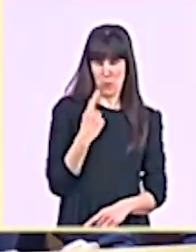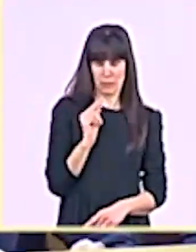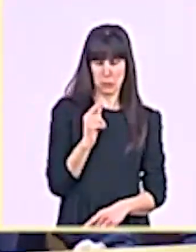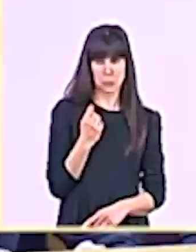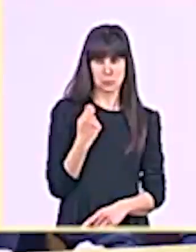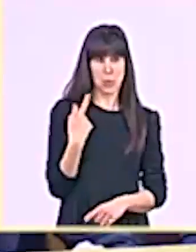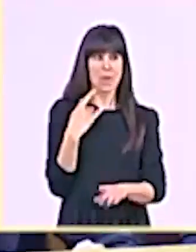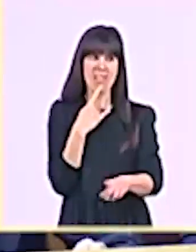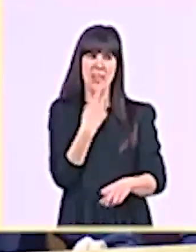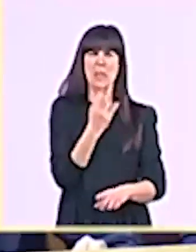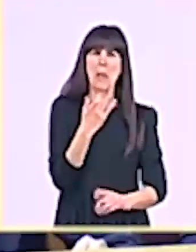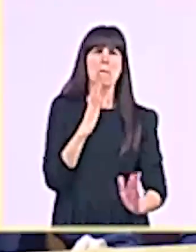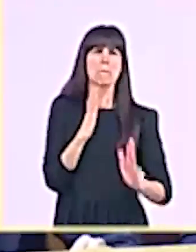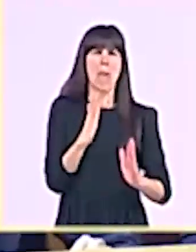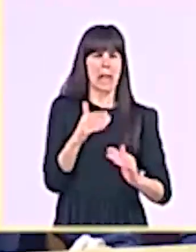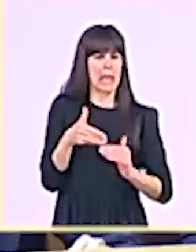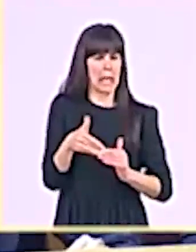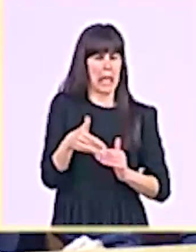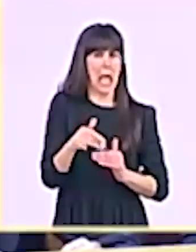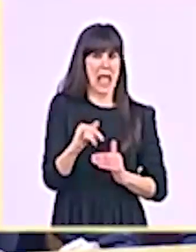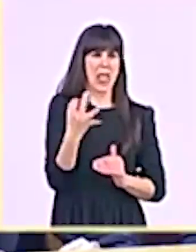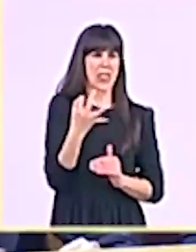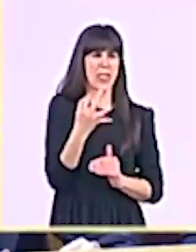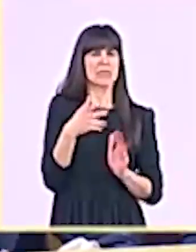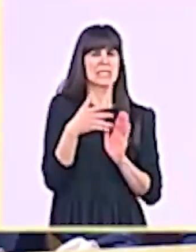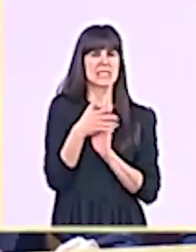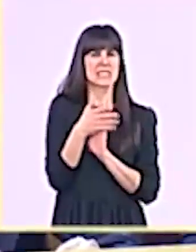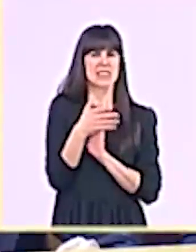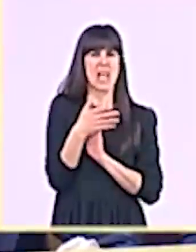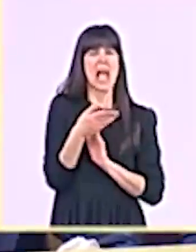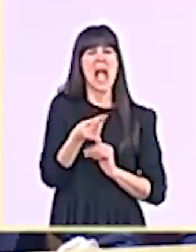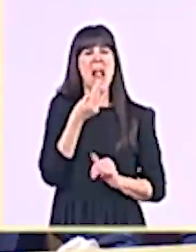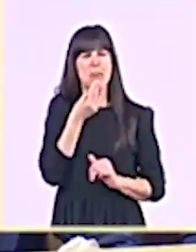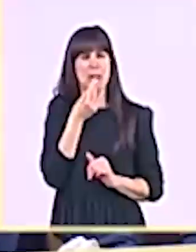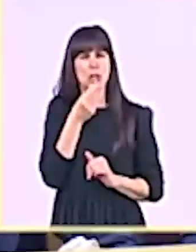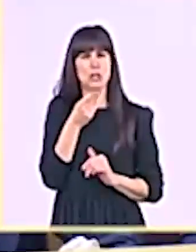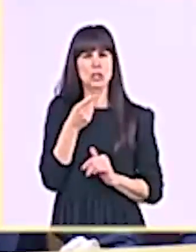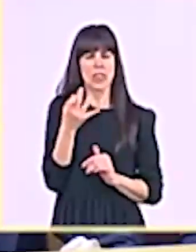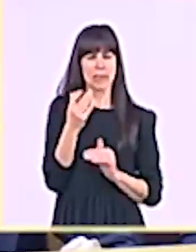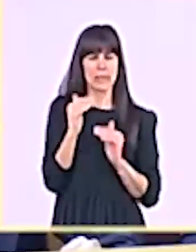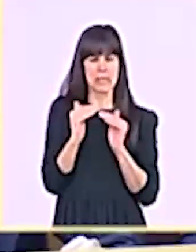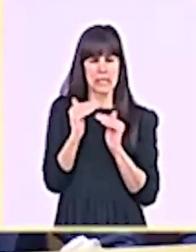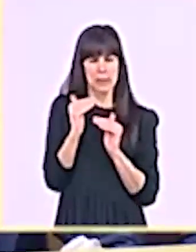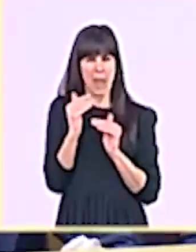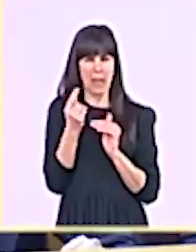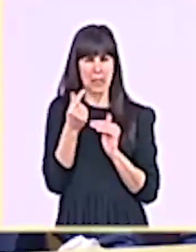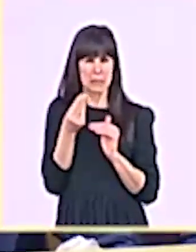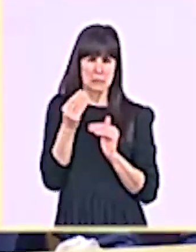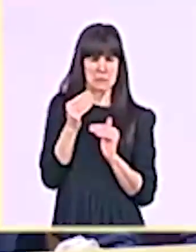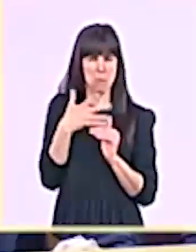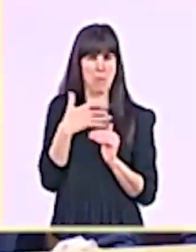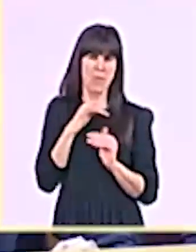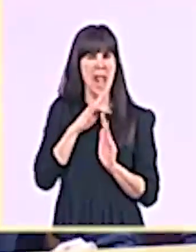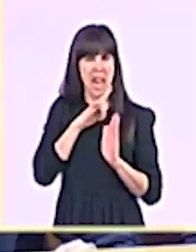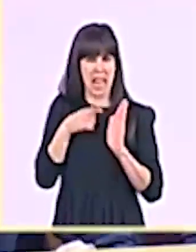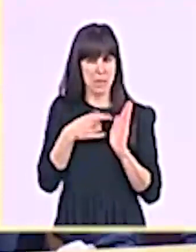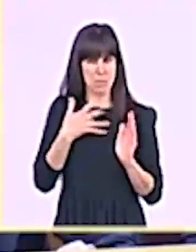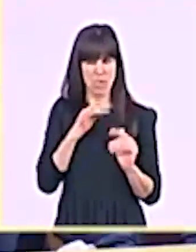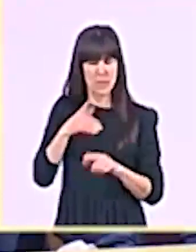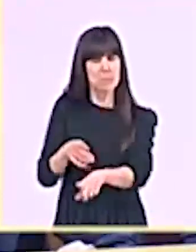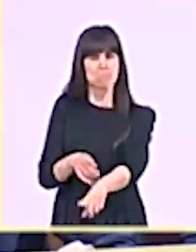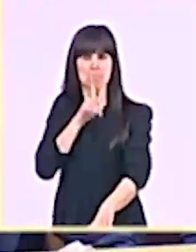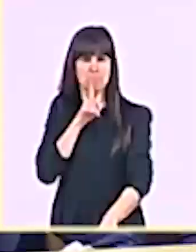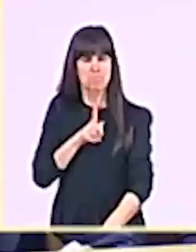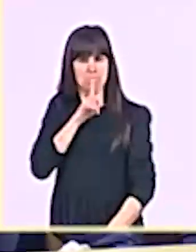de los alimentos por ley. Pues bien, todos sabemos el por qué usted se calla. ¿Por qué? Porque con suerte preside medio